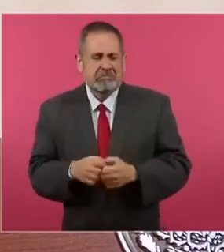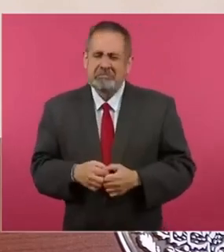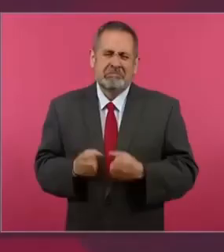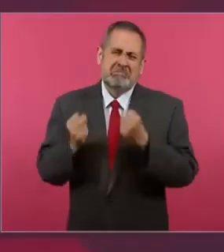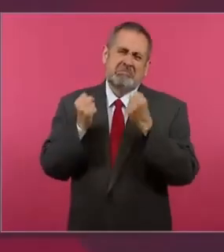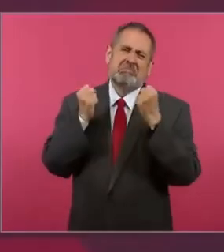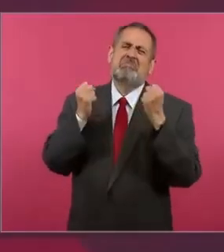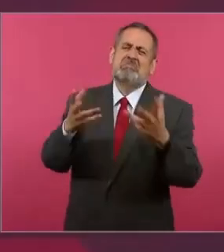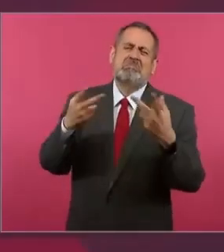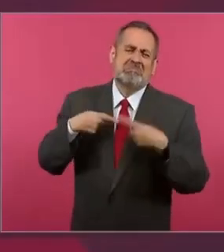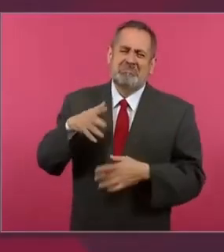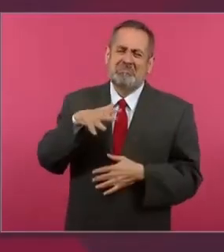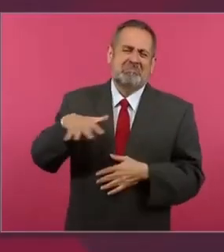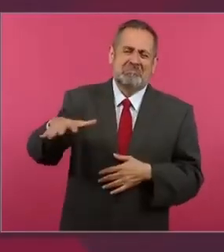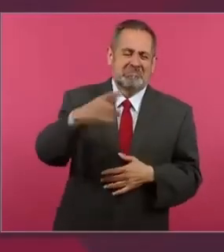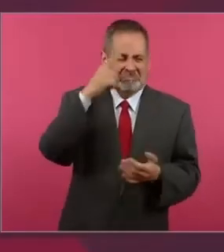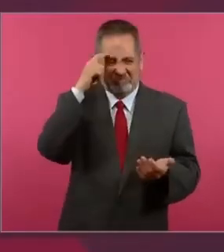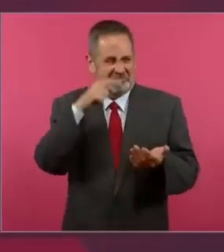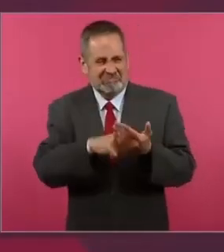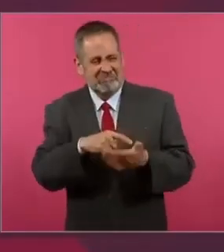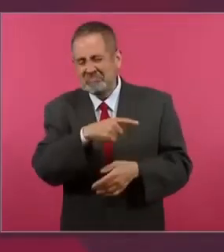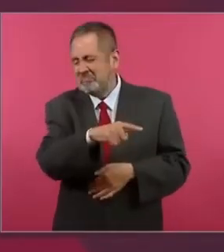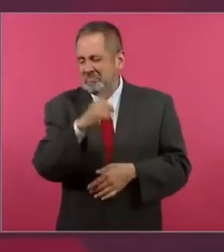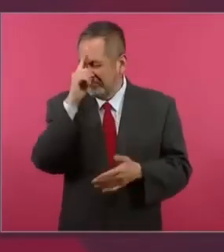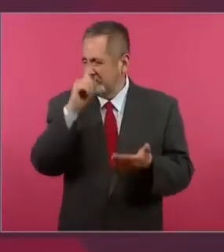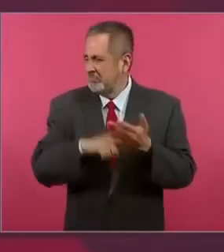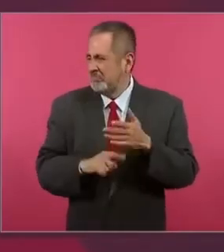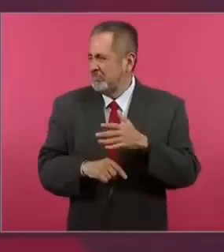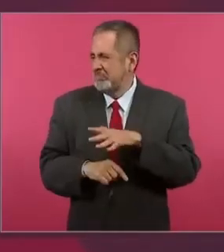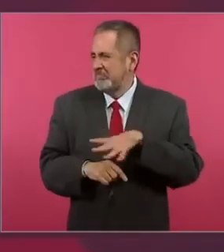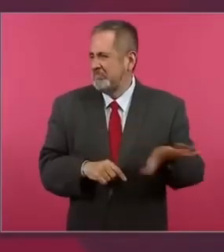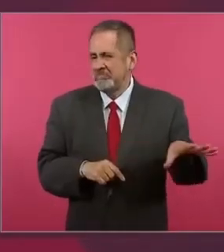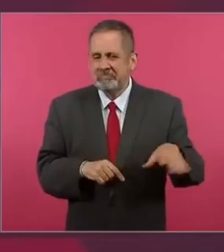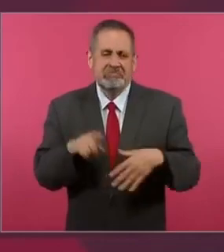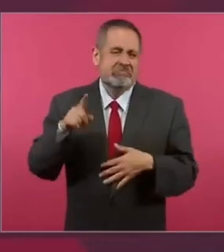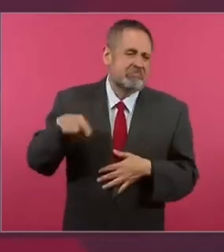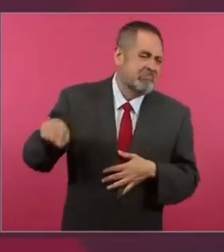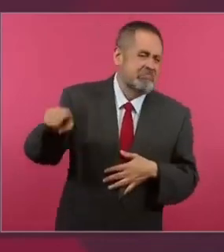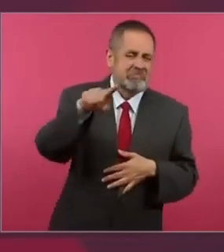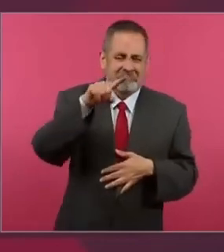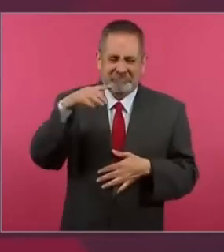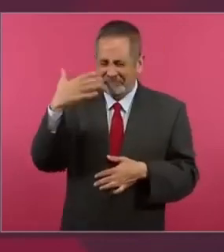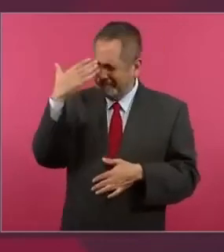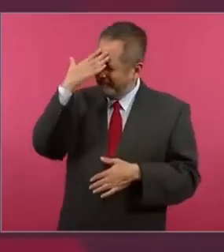no les cree, ya la gente está muy consciente.